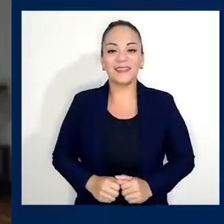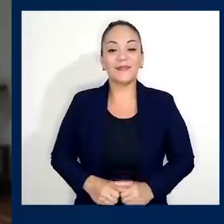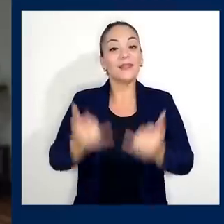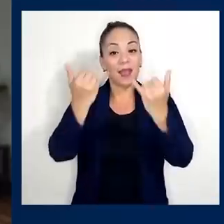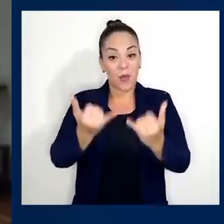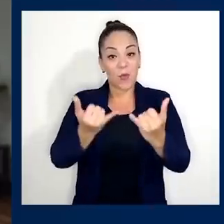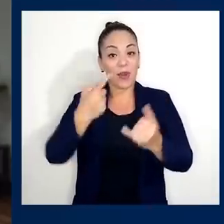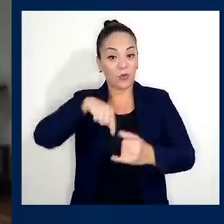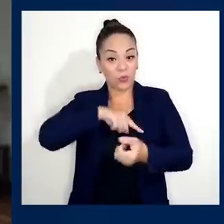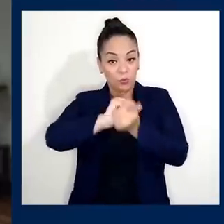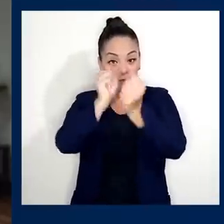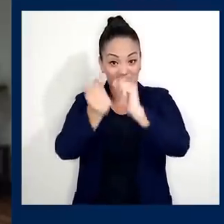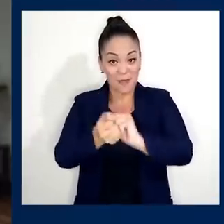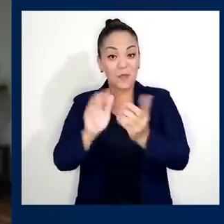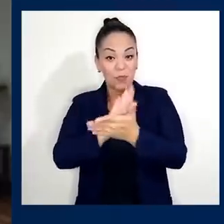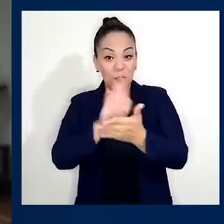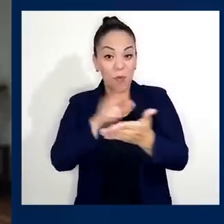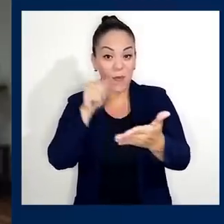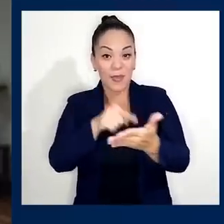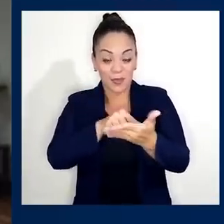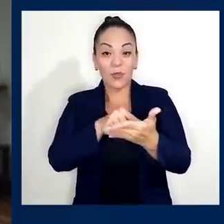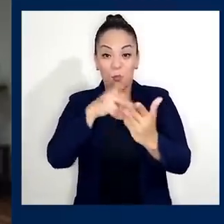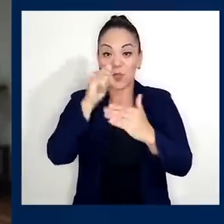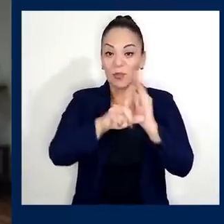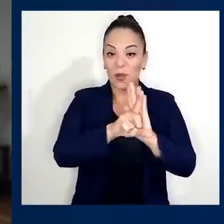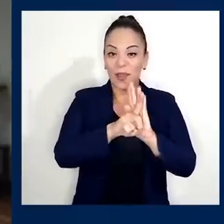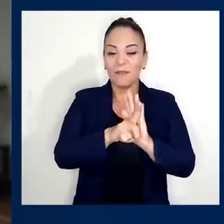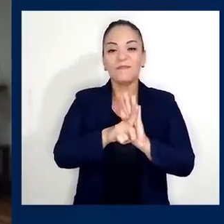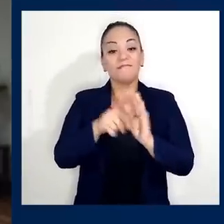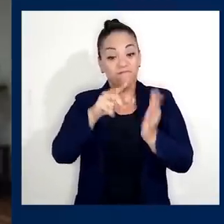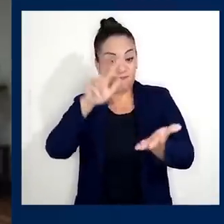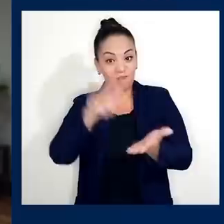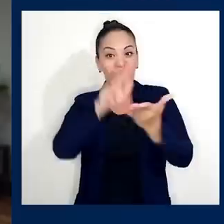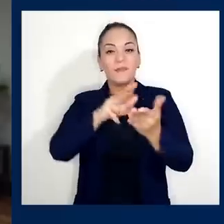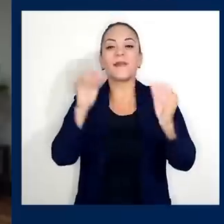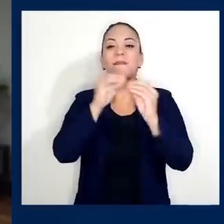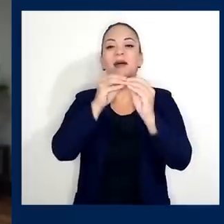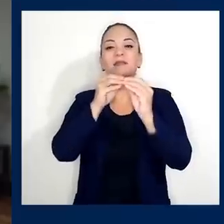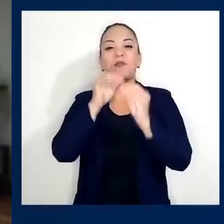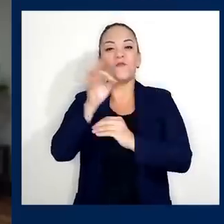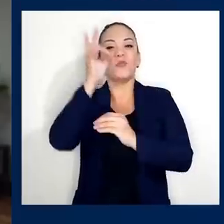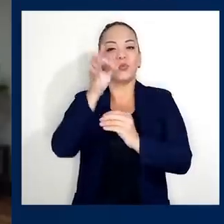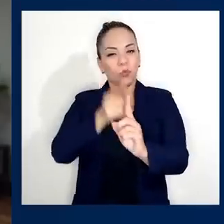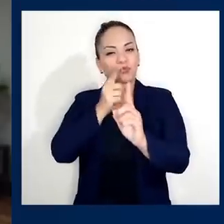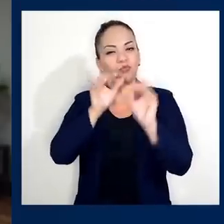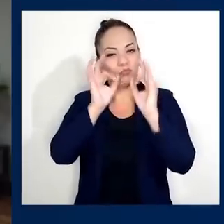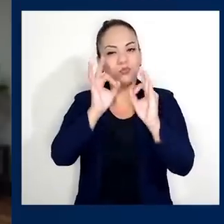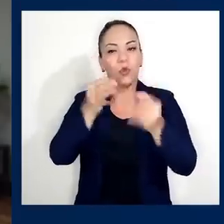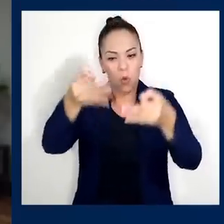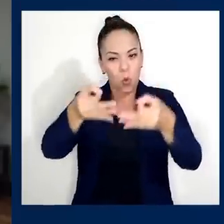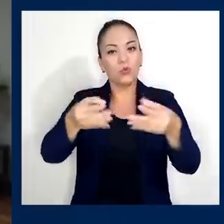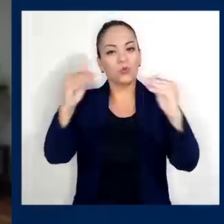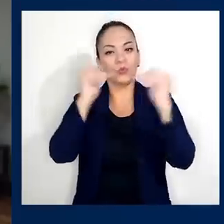estos cambios, llegaríamos más rápido a un destino mucho más justo y próspero,